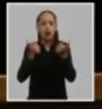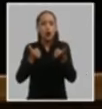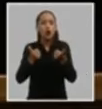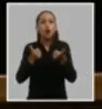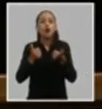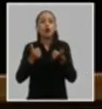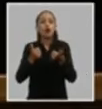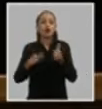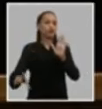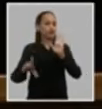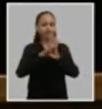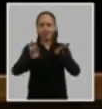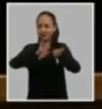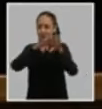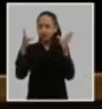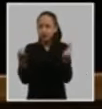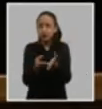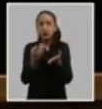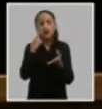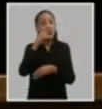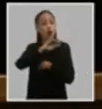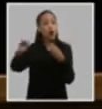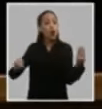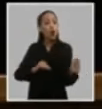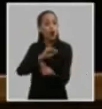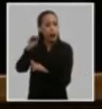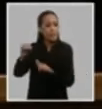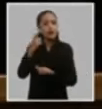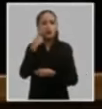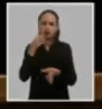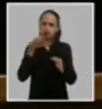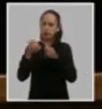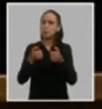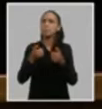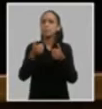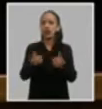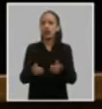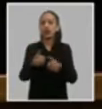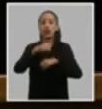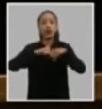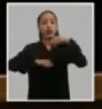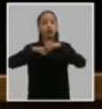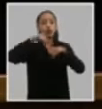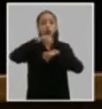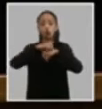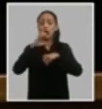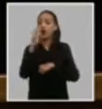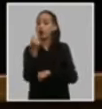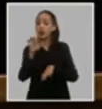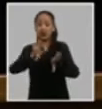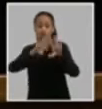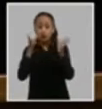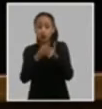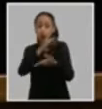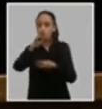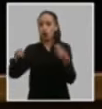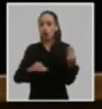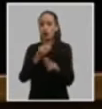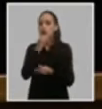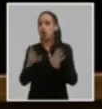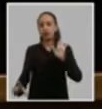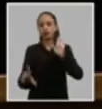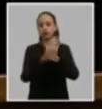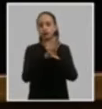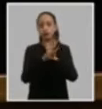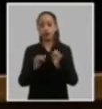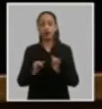institucional que respalde las modificaciones funcionales estructurales y económicas que se adopten dada en